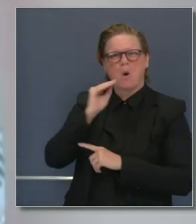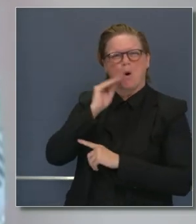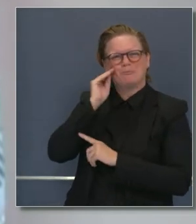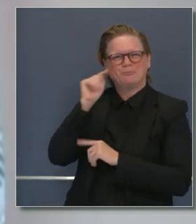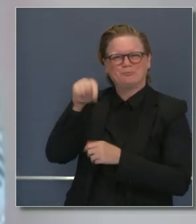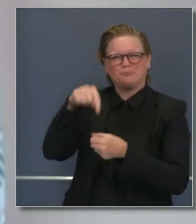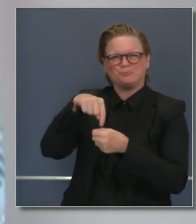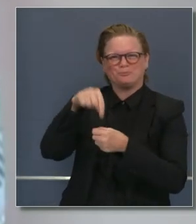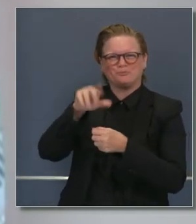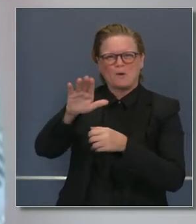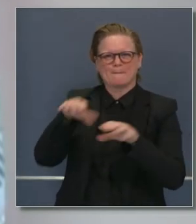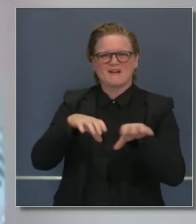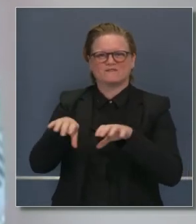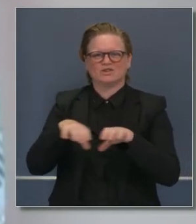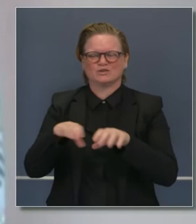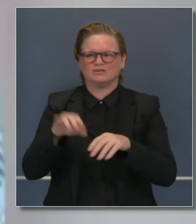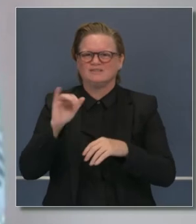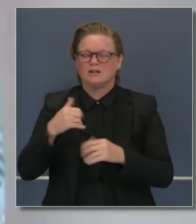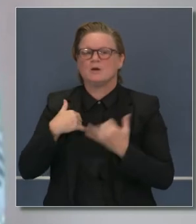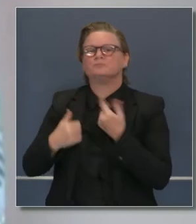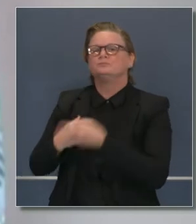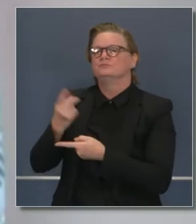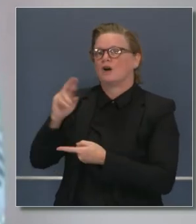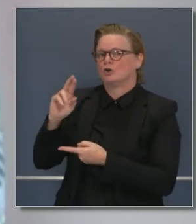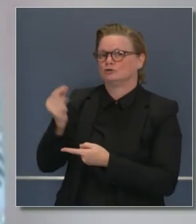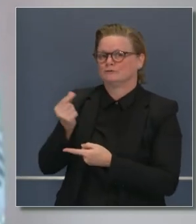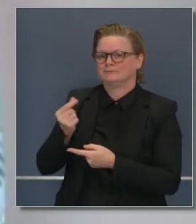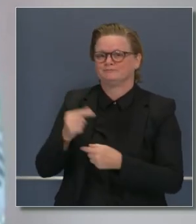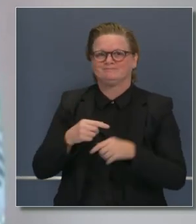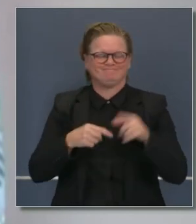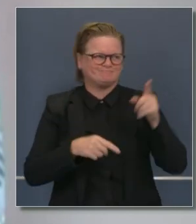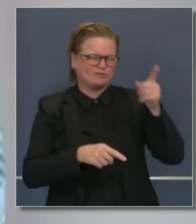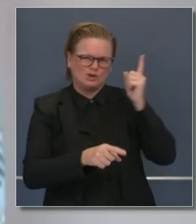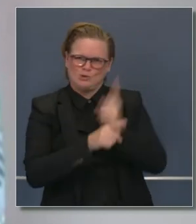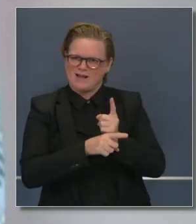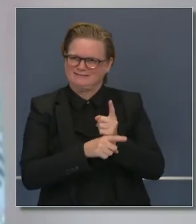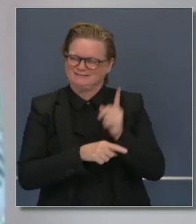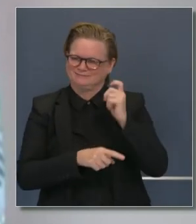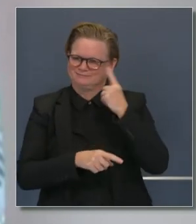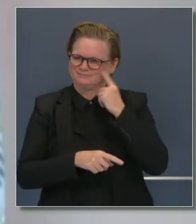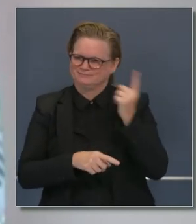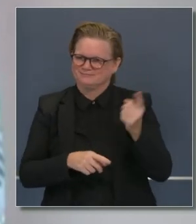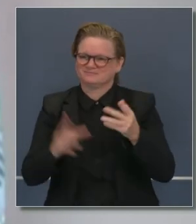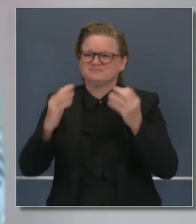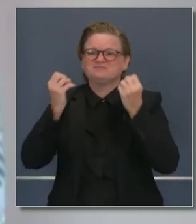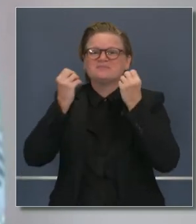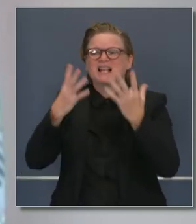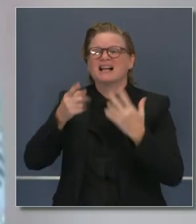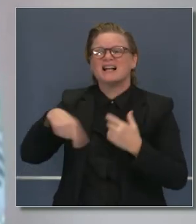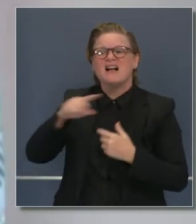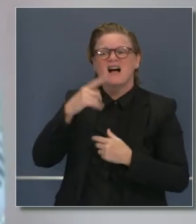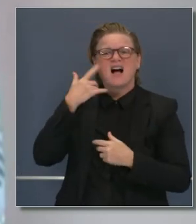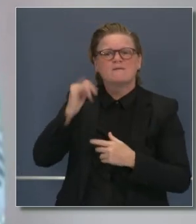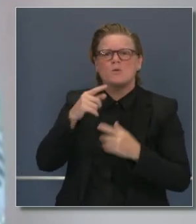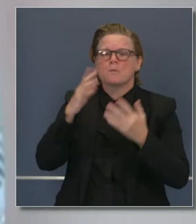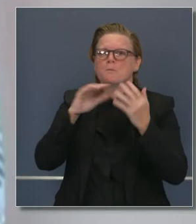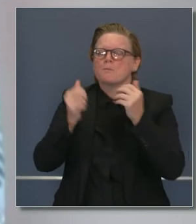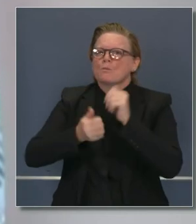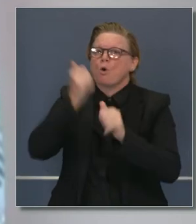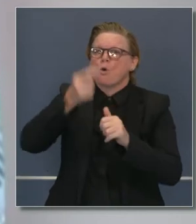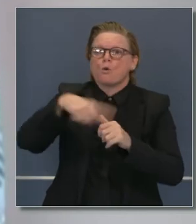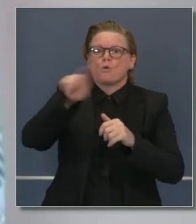Estamos constantemente respondiendo estas preguntas estos días. Comenzaría yo diciendo que tantos californianos siguen haciendo lo correcto.